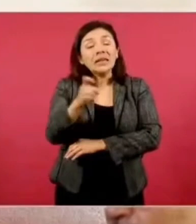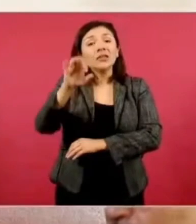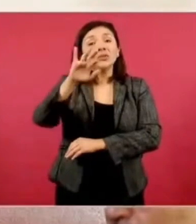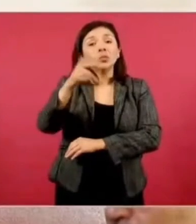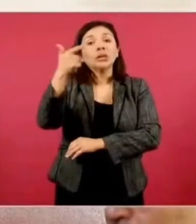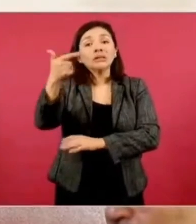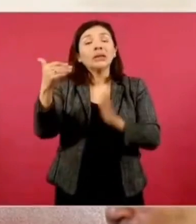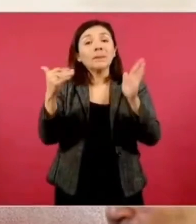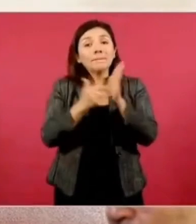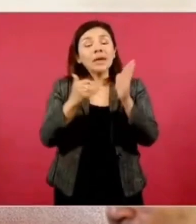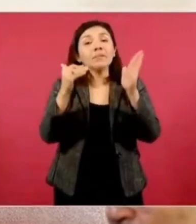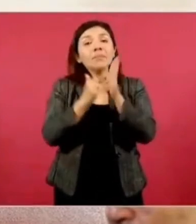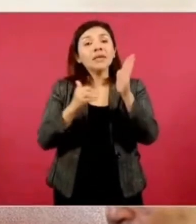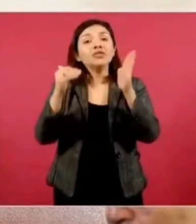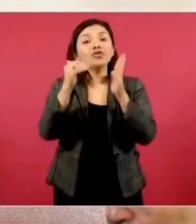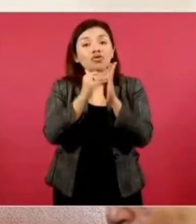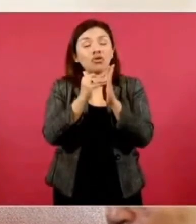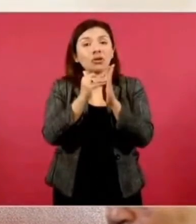siete mil millones.